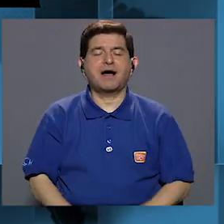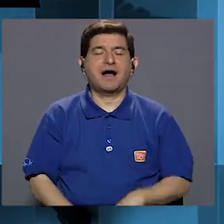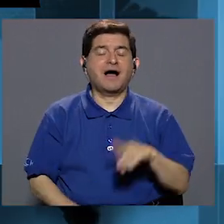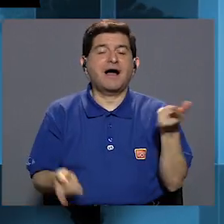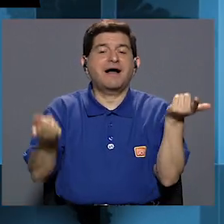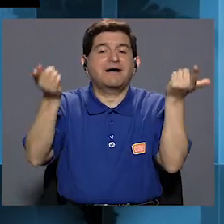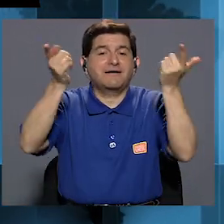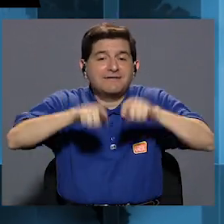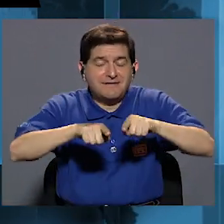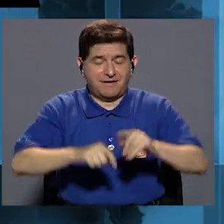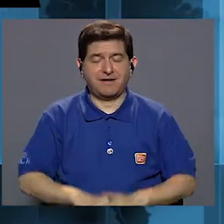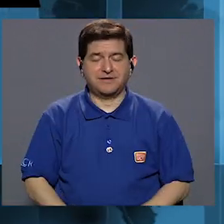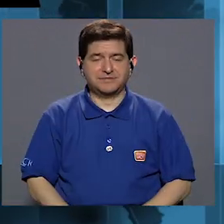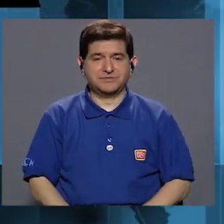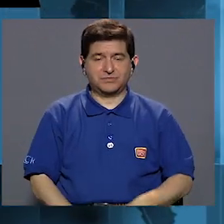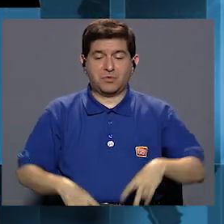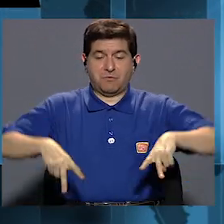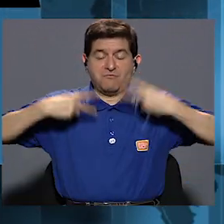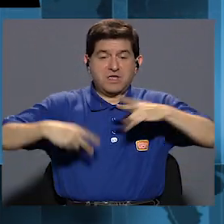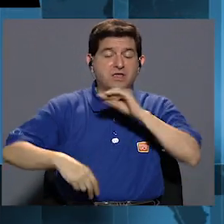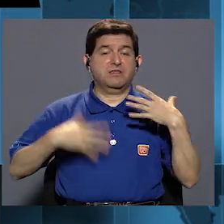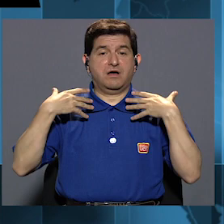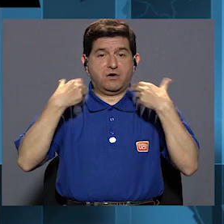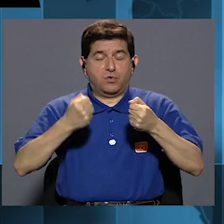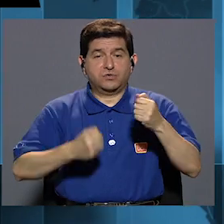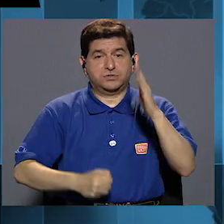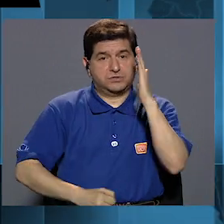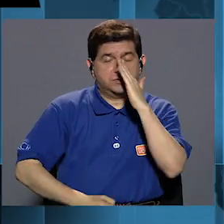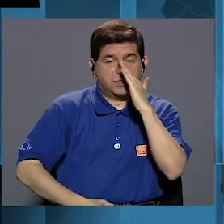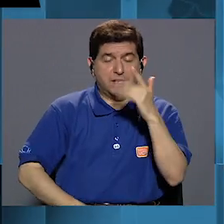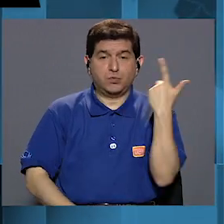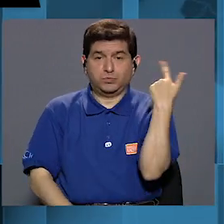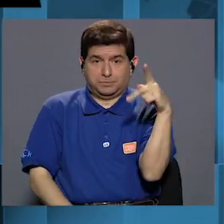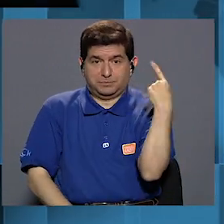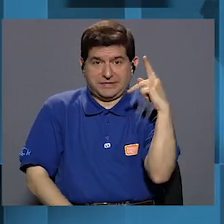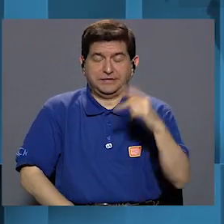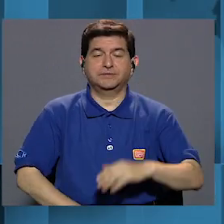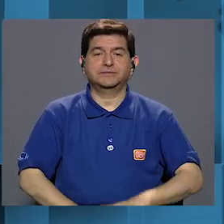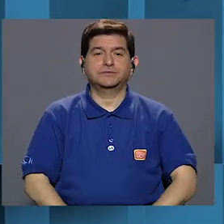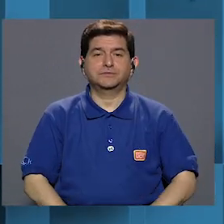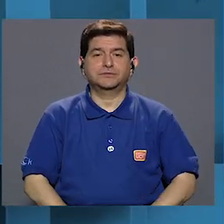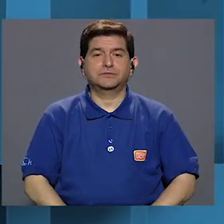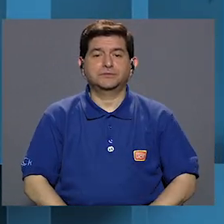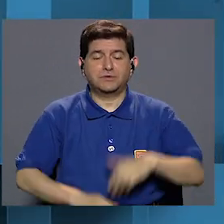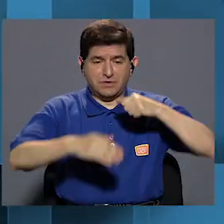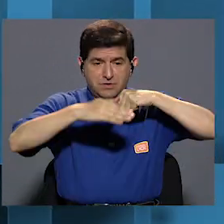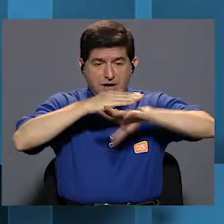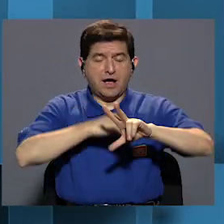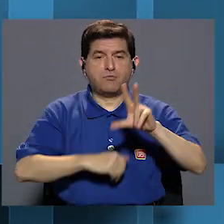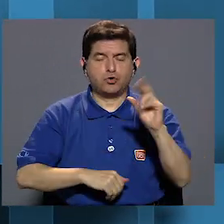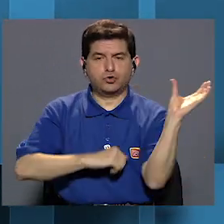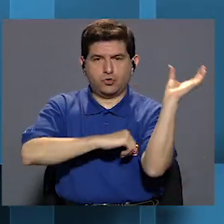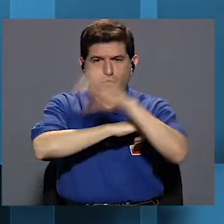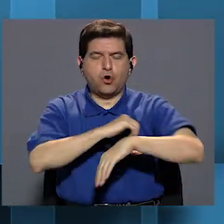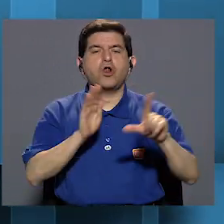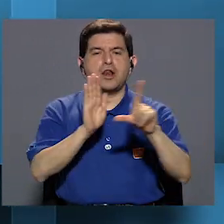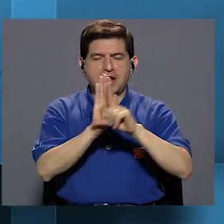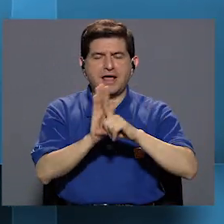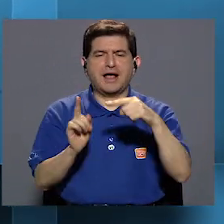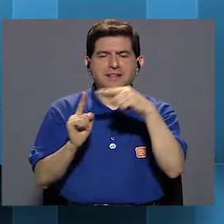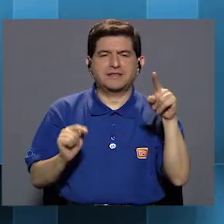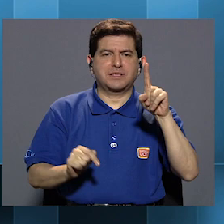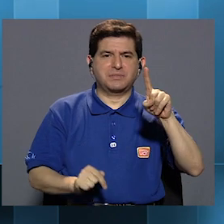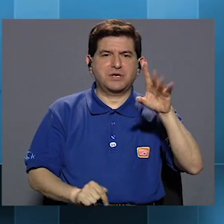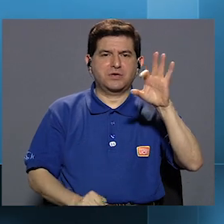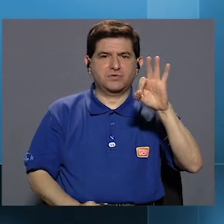realizar en aquellos casos en donde la vida o la salud de la madre corran peligro. Aunque el aborto no punible es